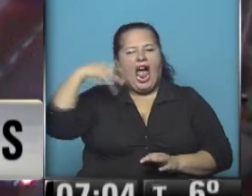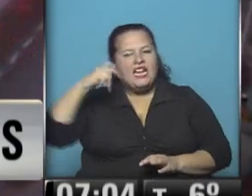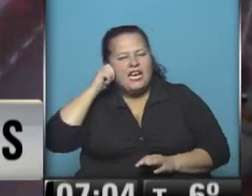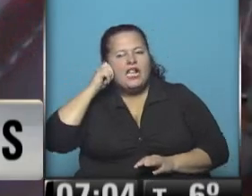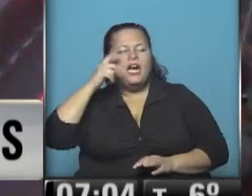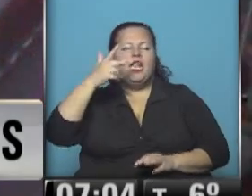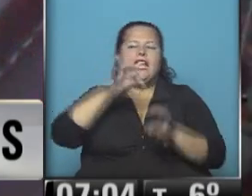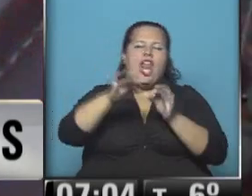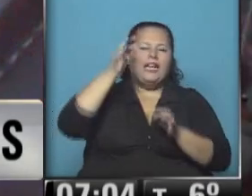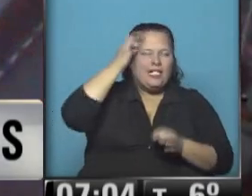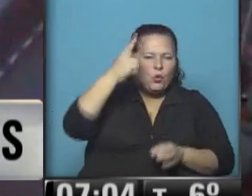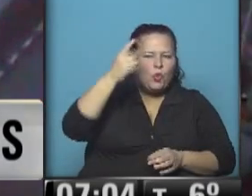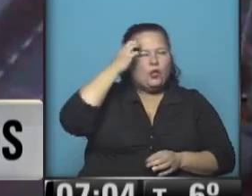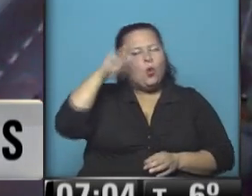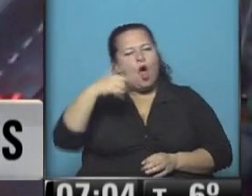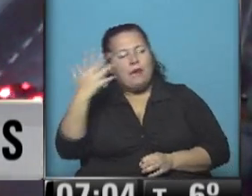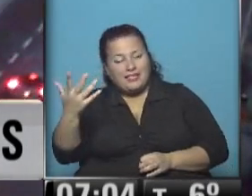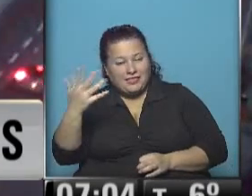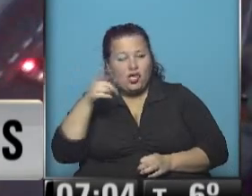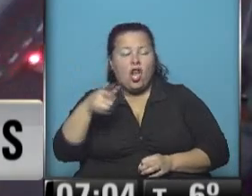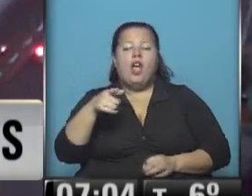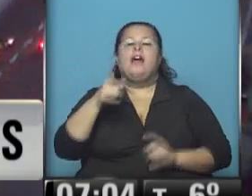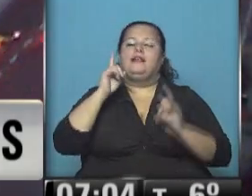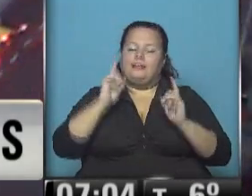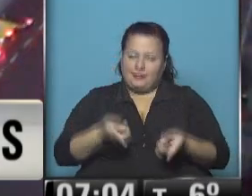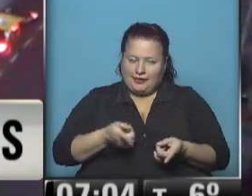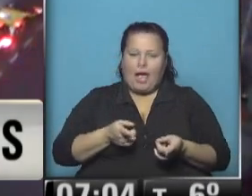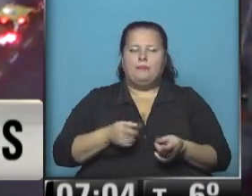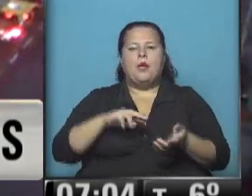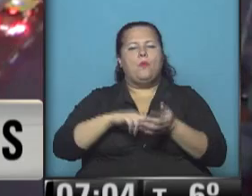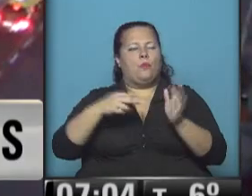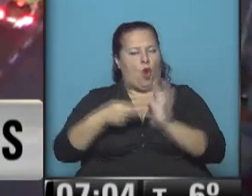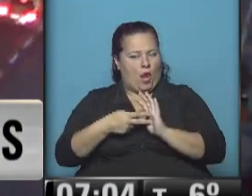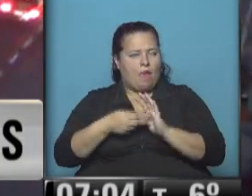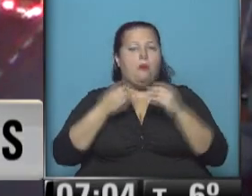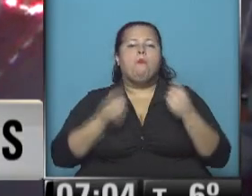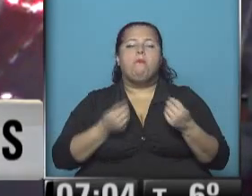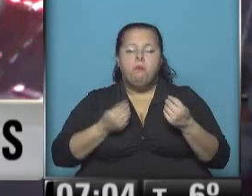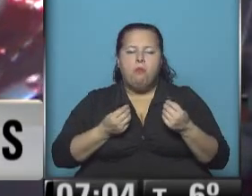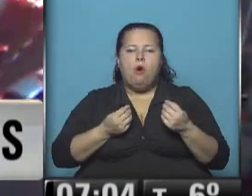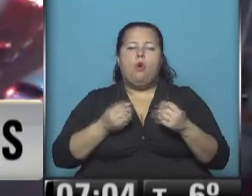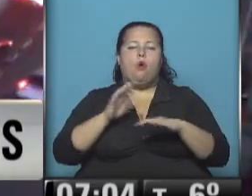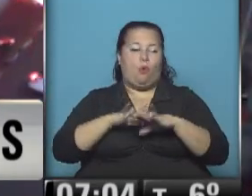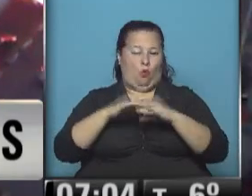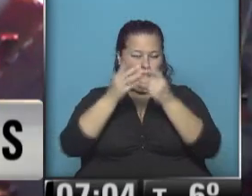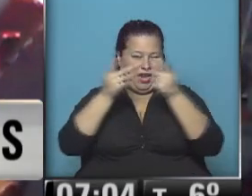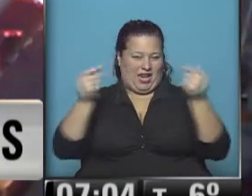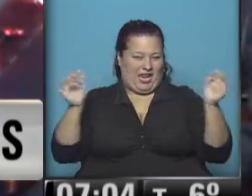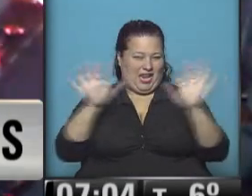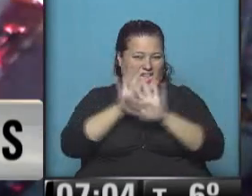kilómetro 31, 31 y medio, está también con algunos inconvenientes por presencia de